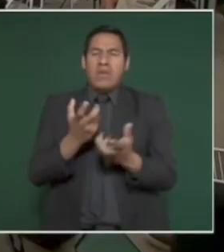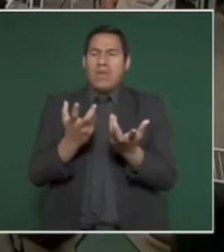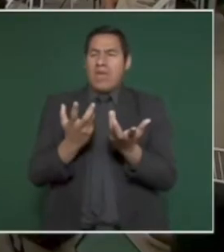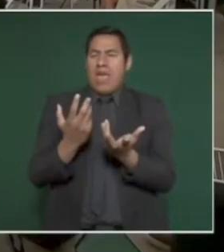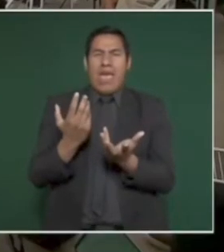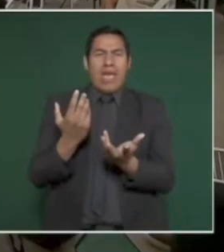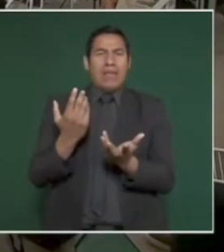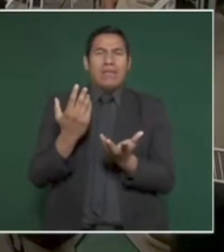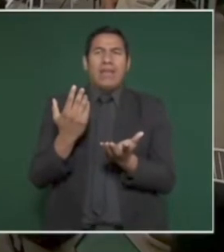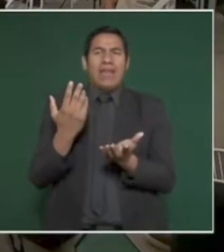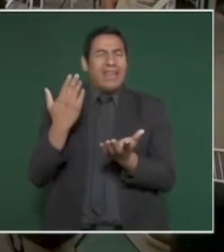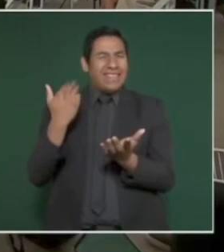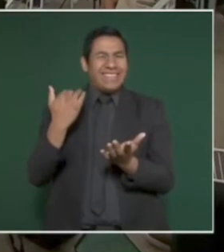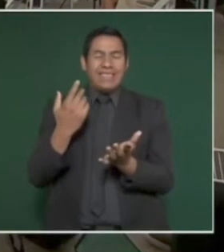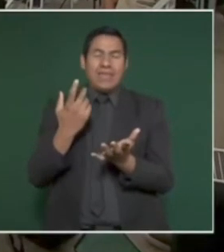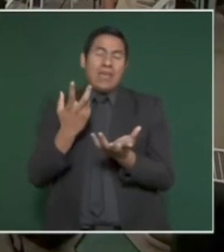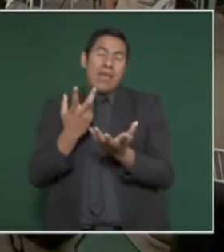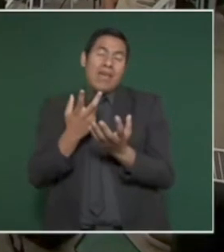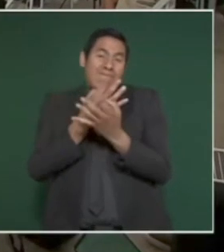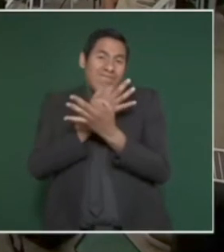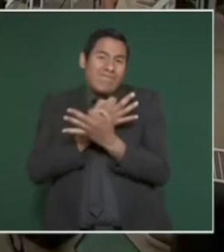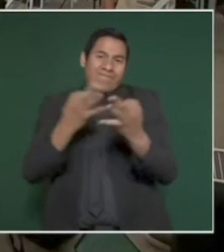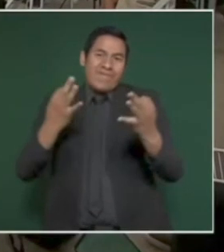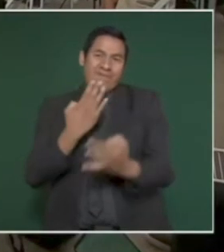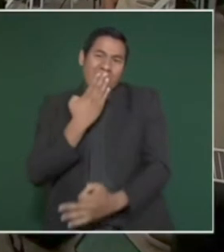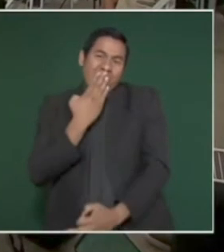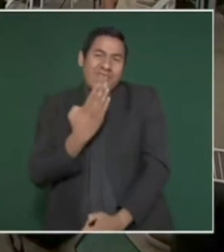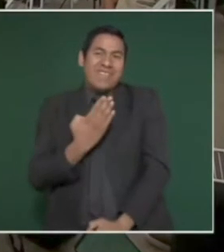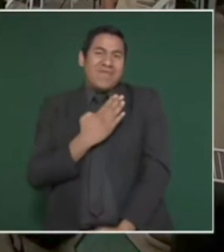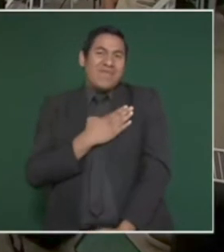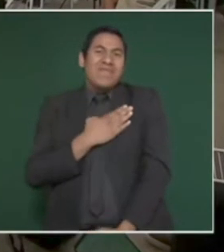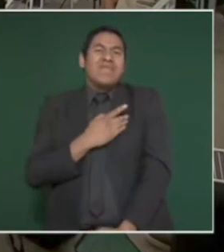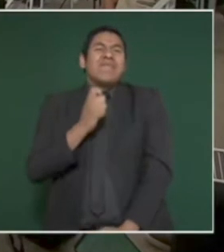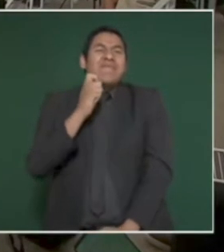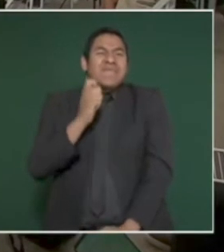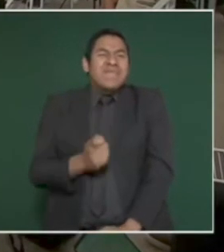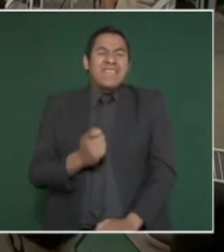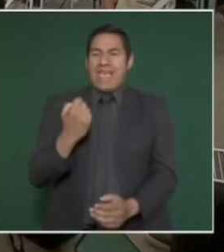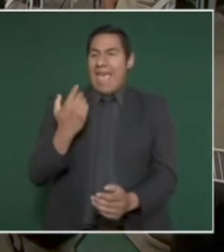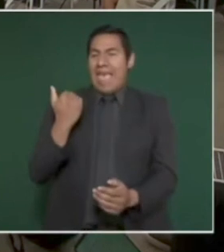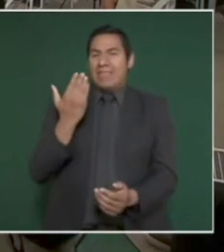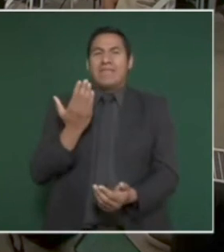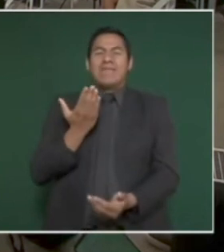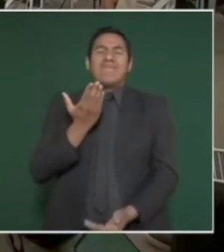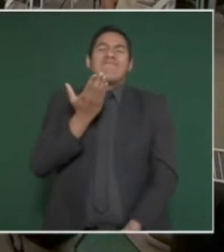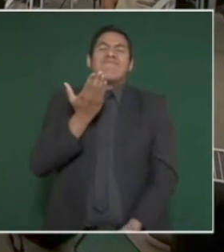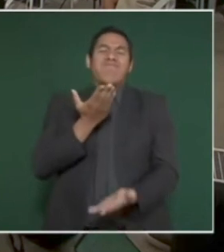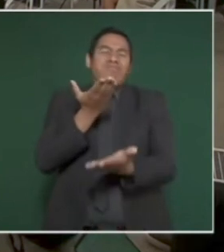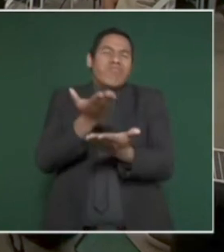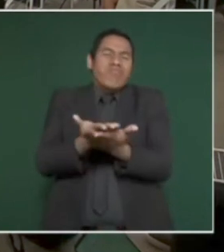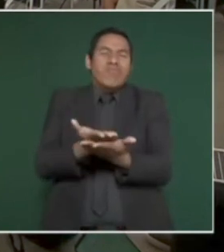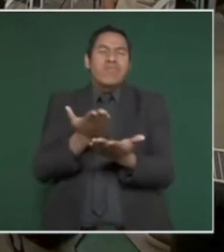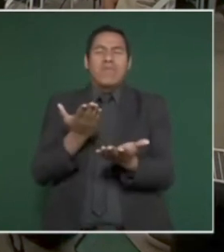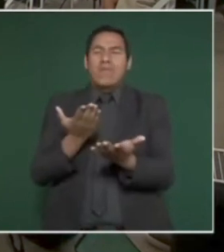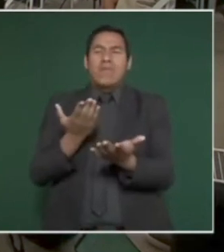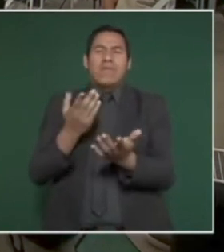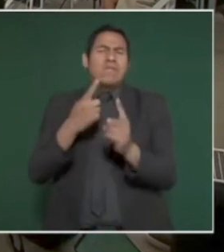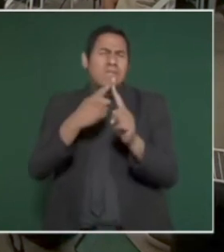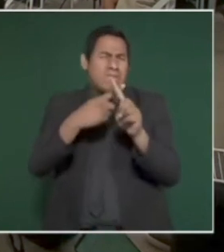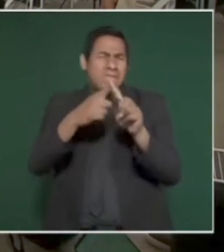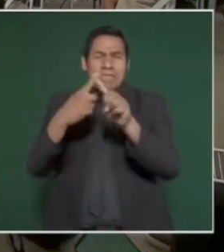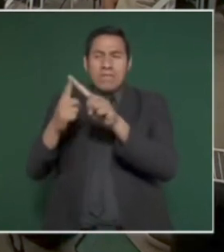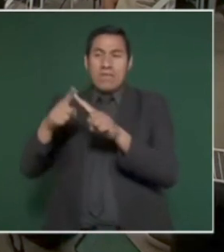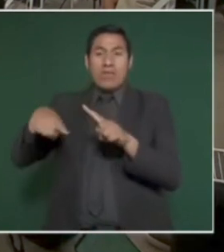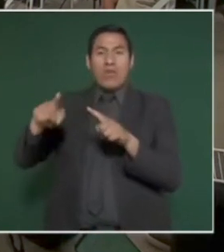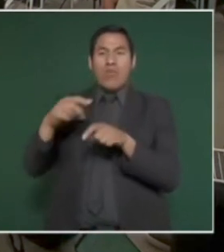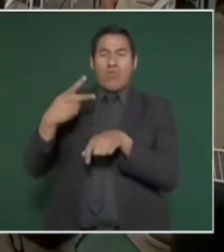La Buena Nueva es una solicitud que han estado haciendo propietarios de